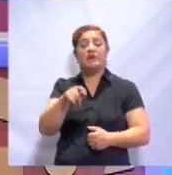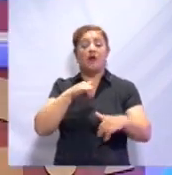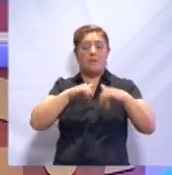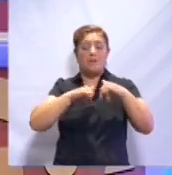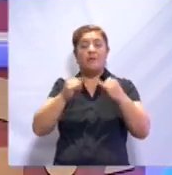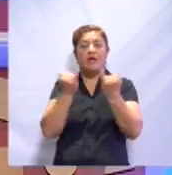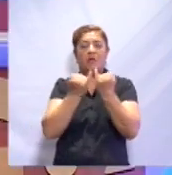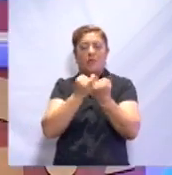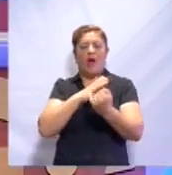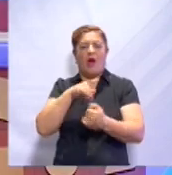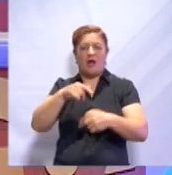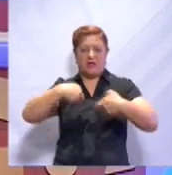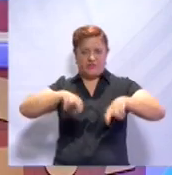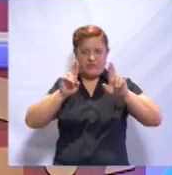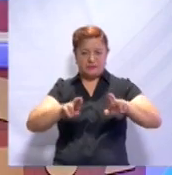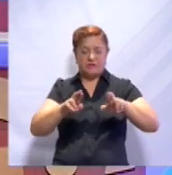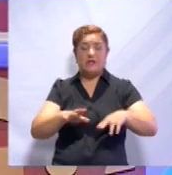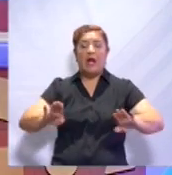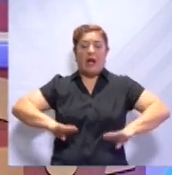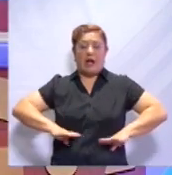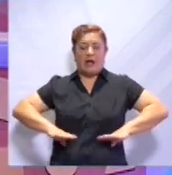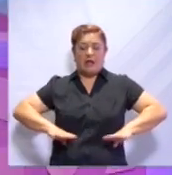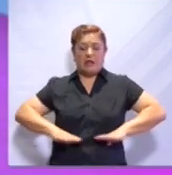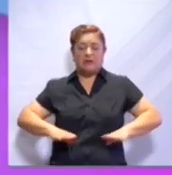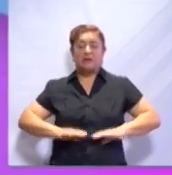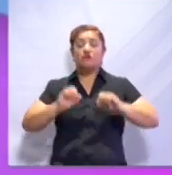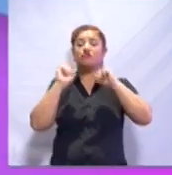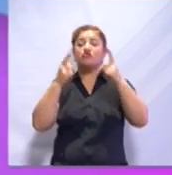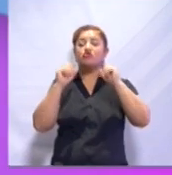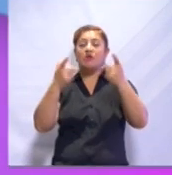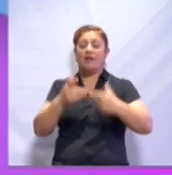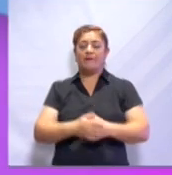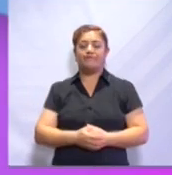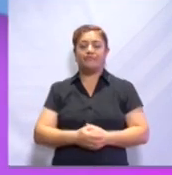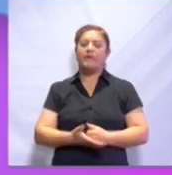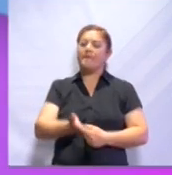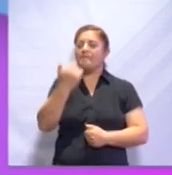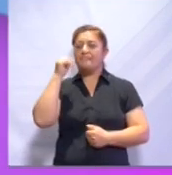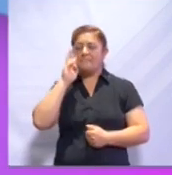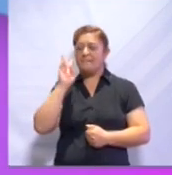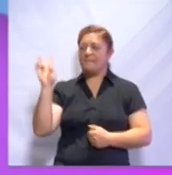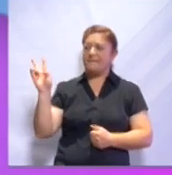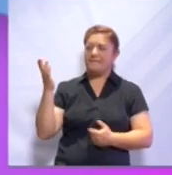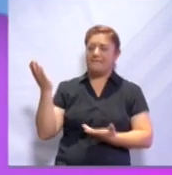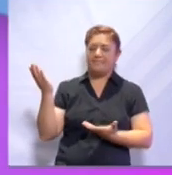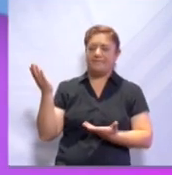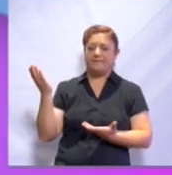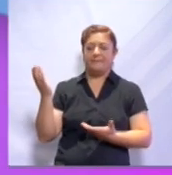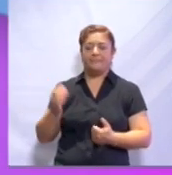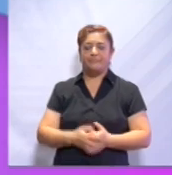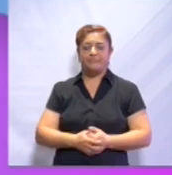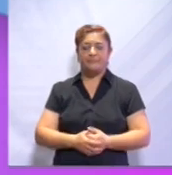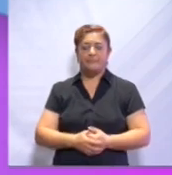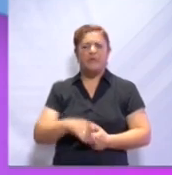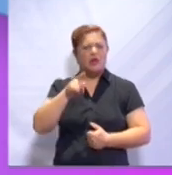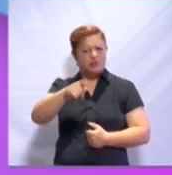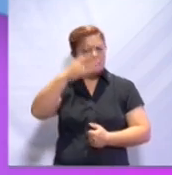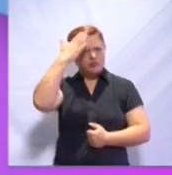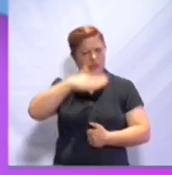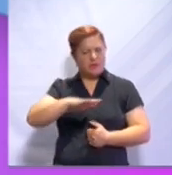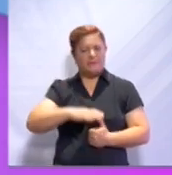algunas representaciones de las características sociales. Acompáñame a ver la siguiente imagen. ¿Sabías, por ejemplo, que